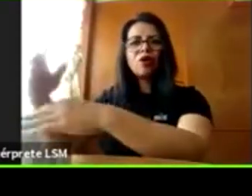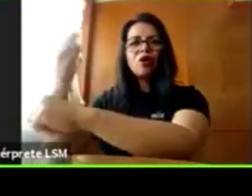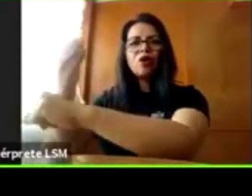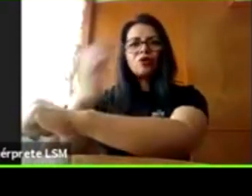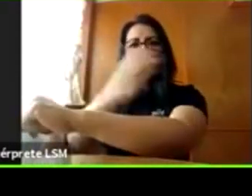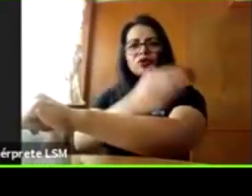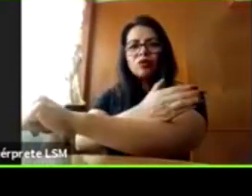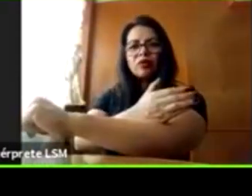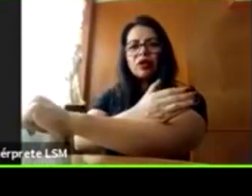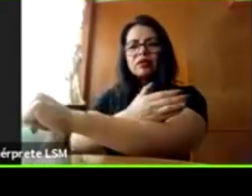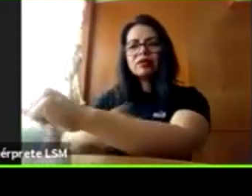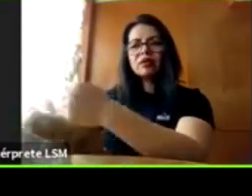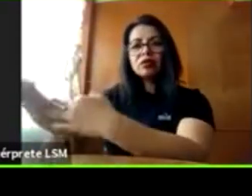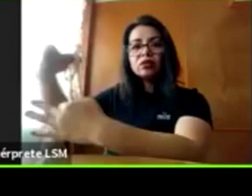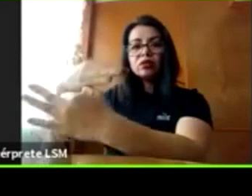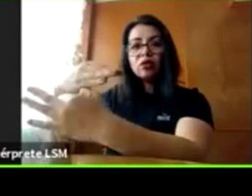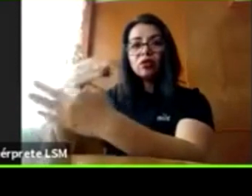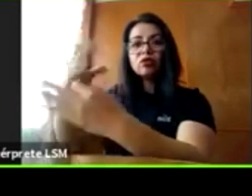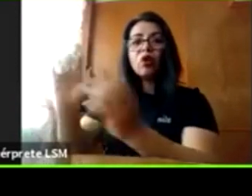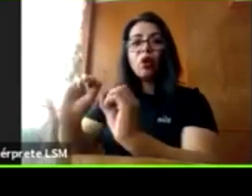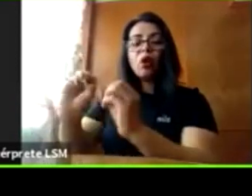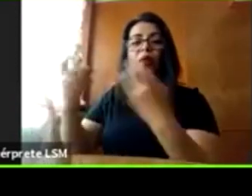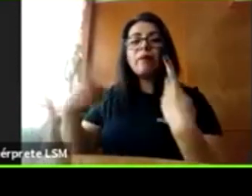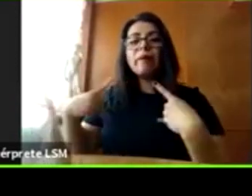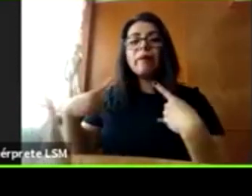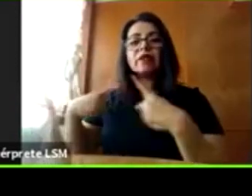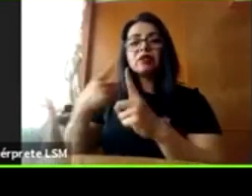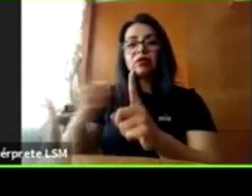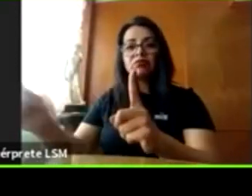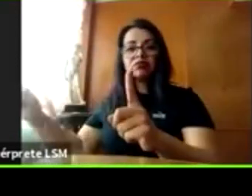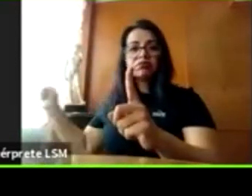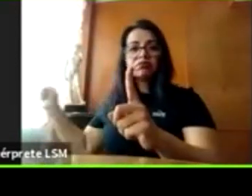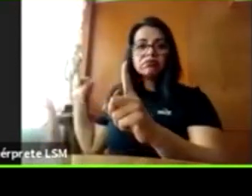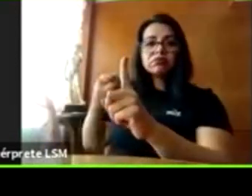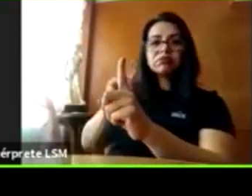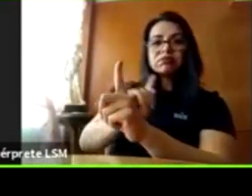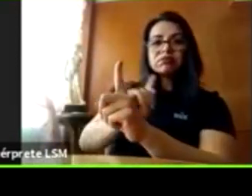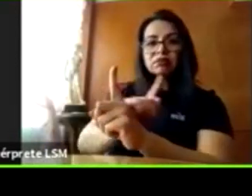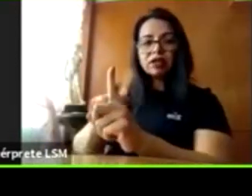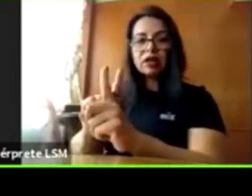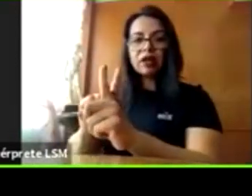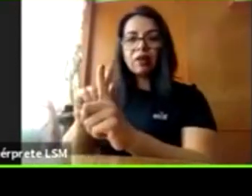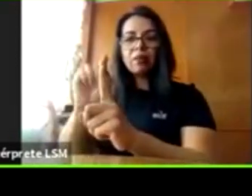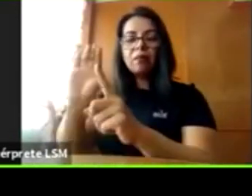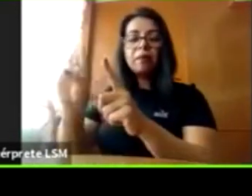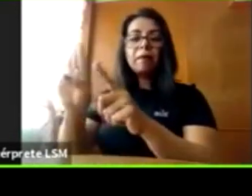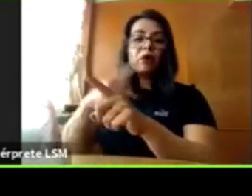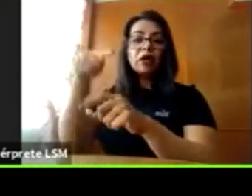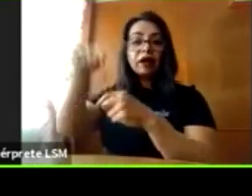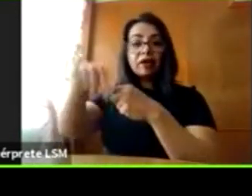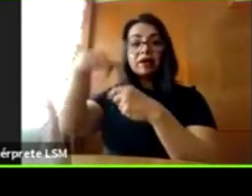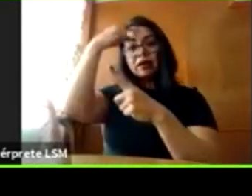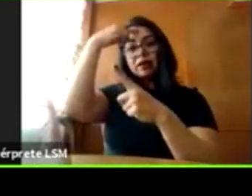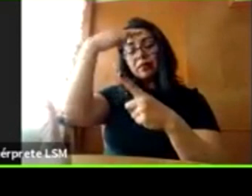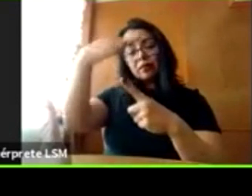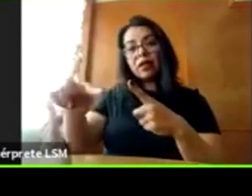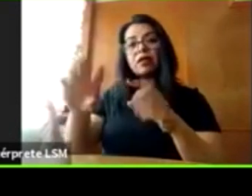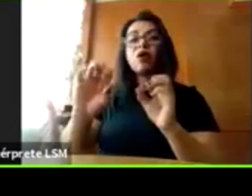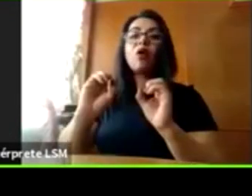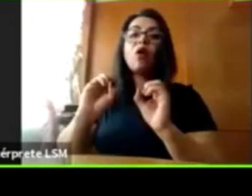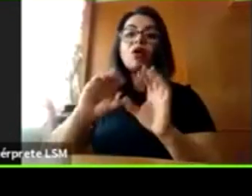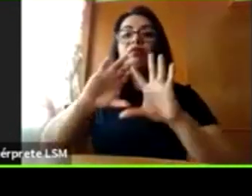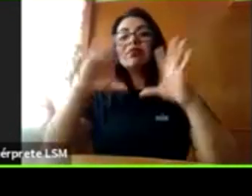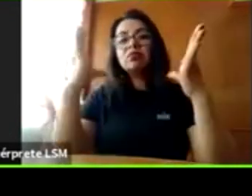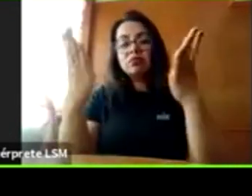que están alrededor de ellos. Porque en México tenemos un problema y en muchos otros lugares del mundo, que tenemos una cultura patriarcal